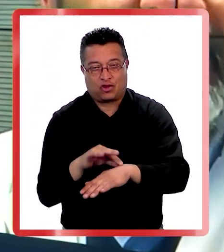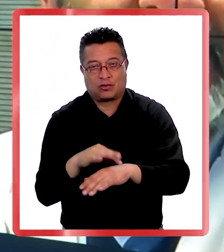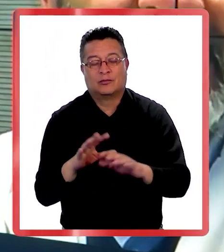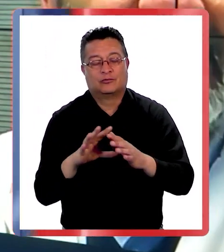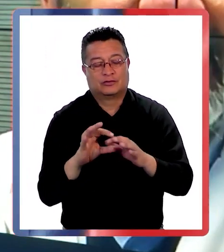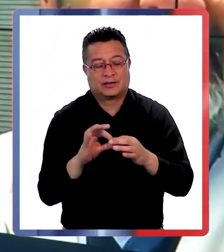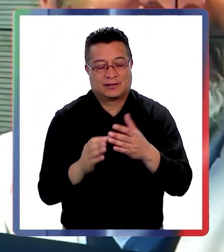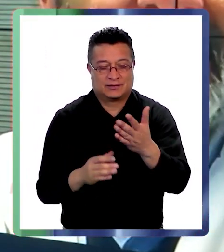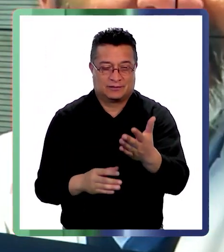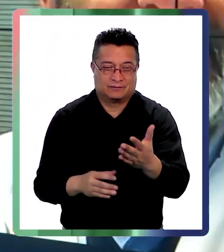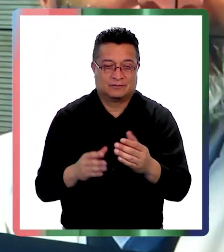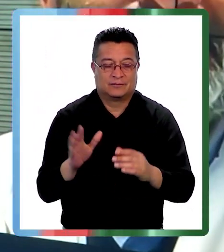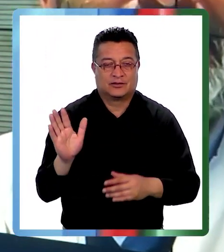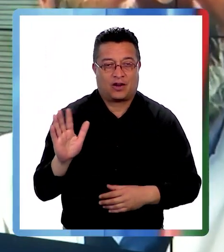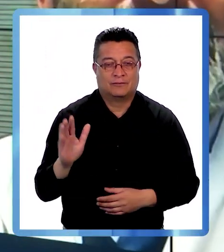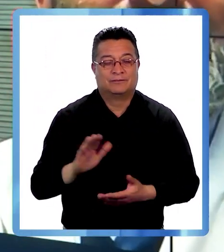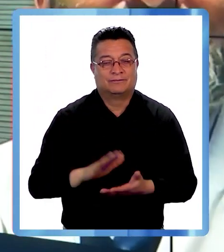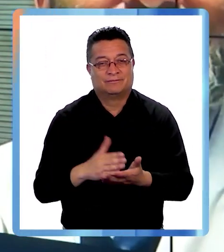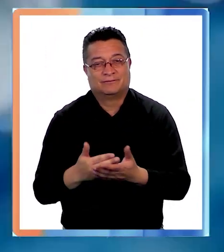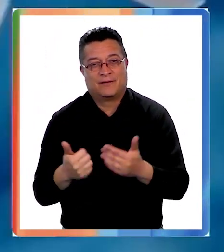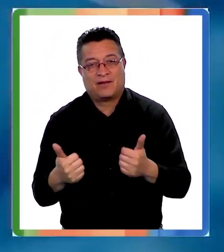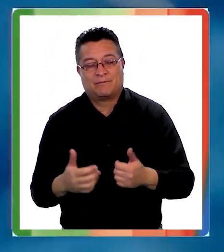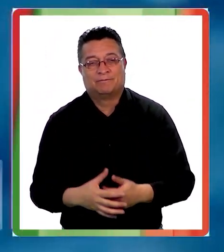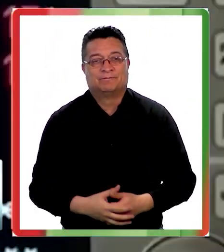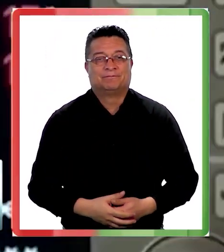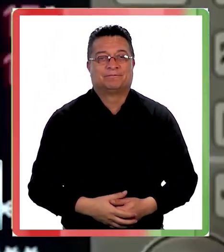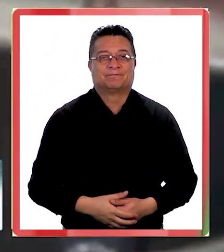De nada, muchas gracias. Chao, que le vaya muy bien.